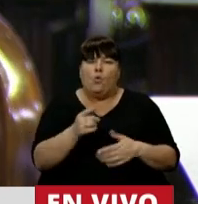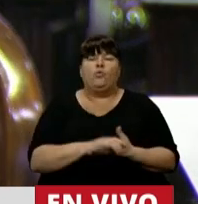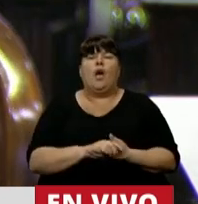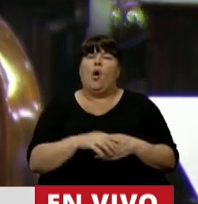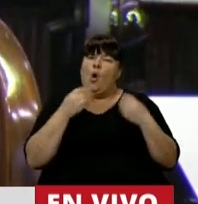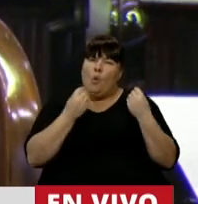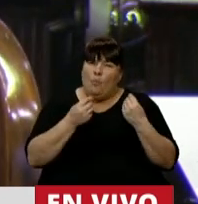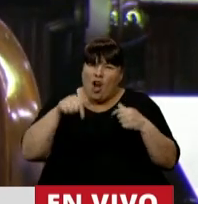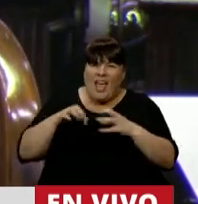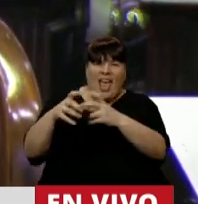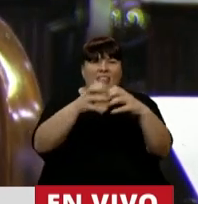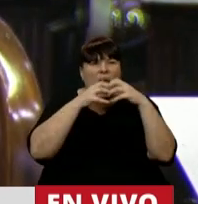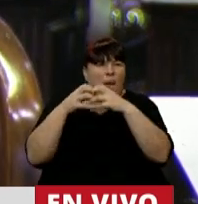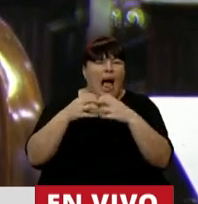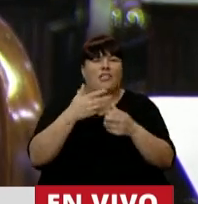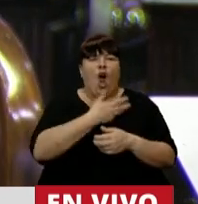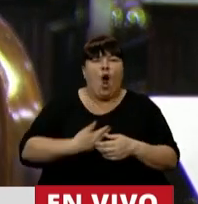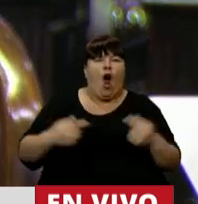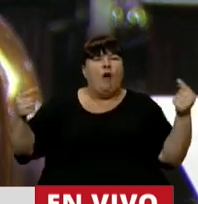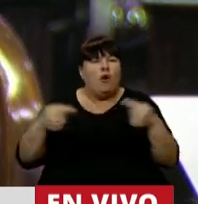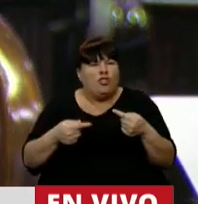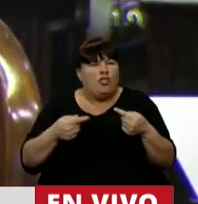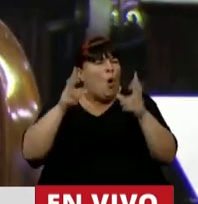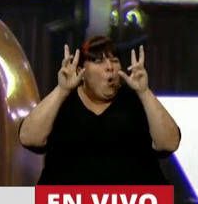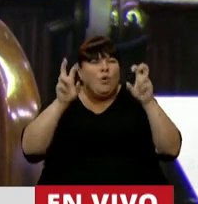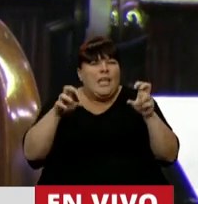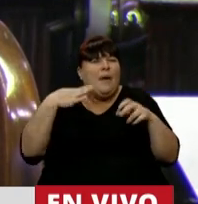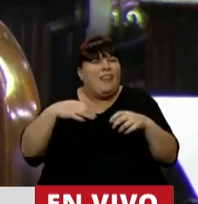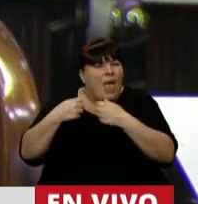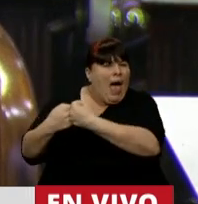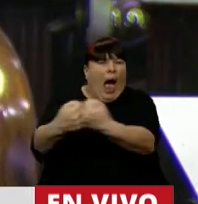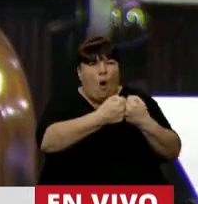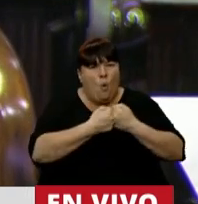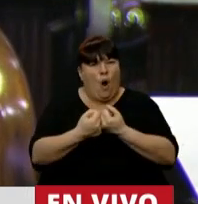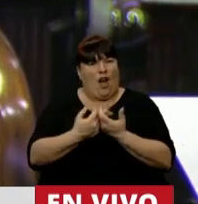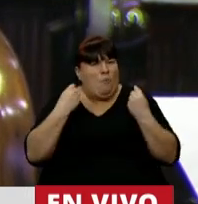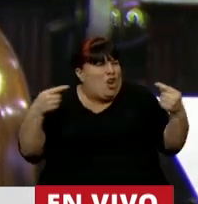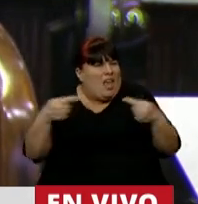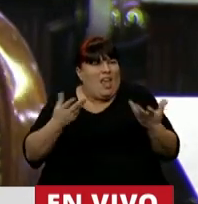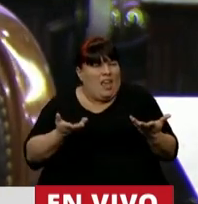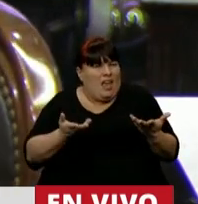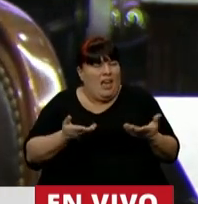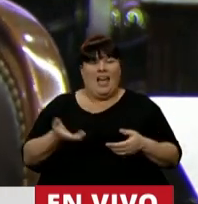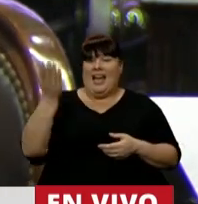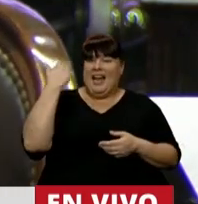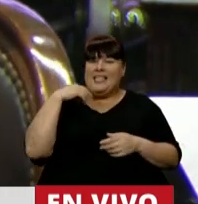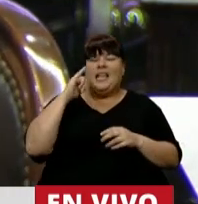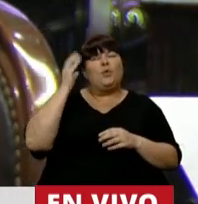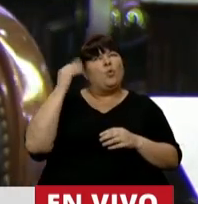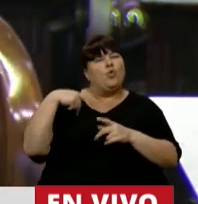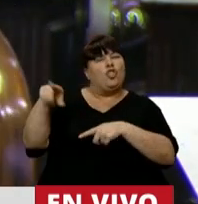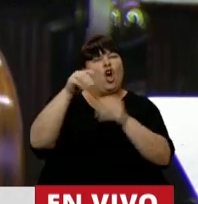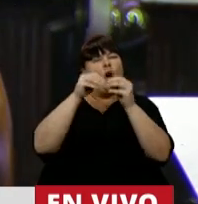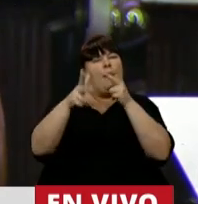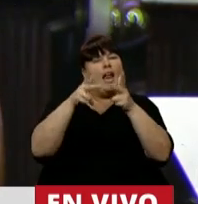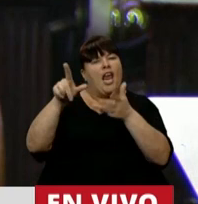¿por qué estamos debatiendo gobierno y oposición algo en lo que tendríamos que haber estado de acuerdo? Recién escuchaba a algunos colegas